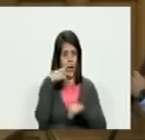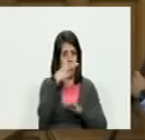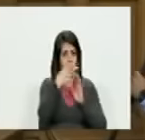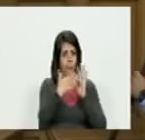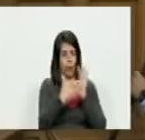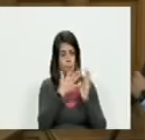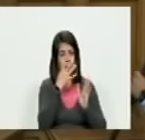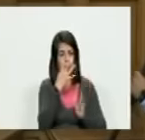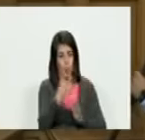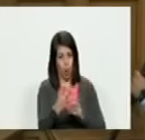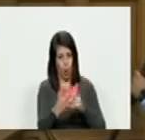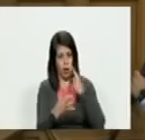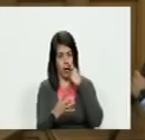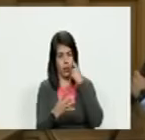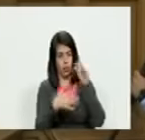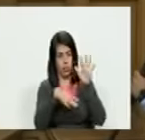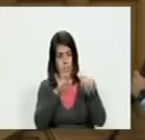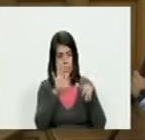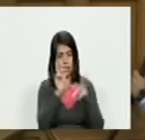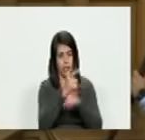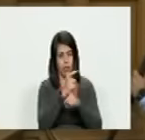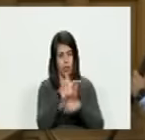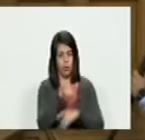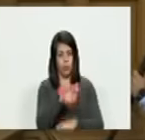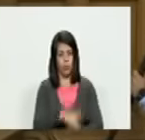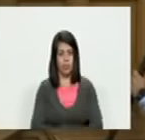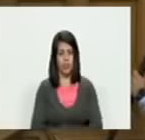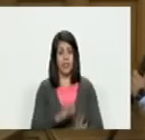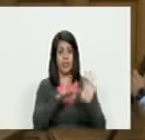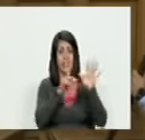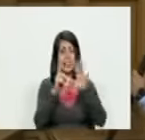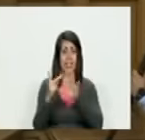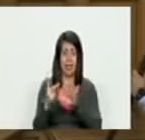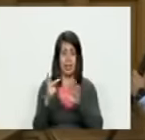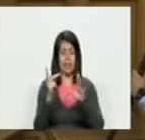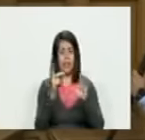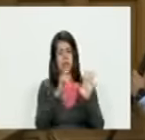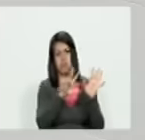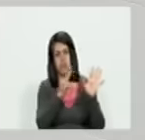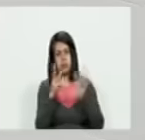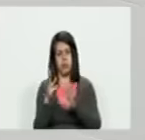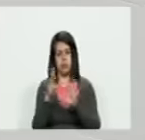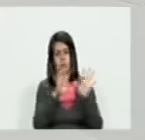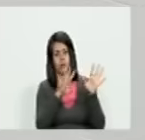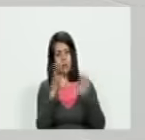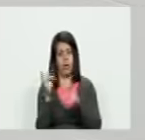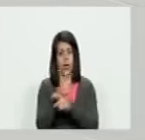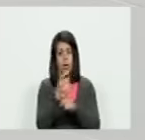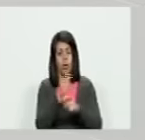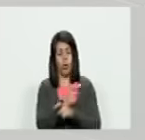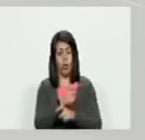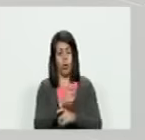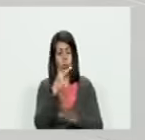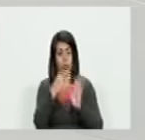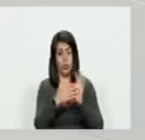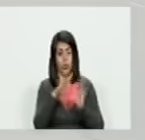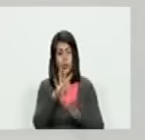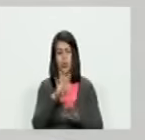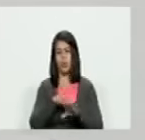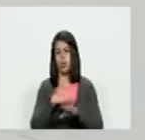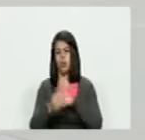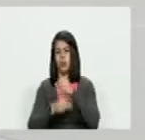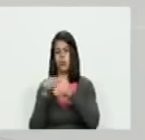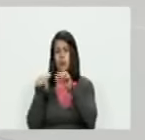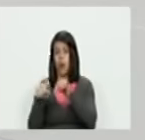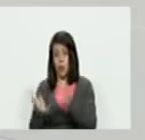hizo el 15 no el 15 el 17 18 y 19 de agosto de 2004 ¿por